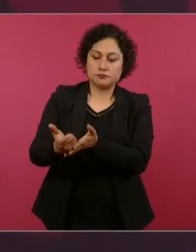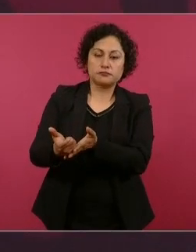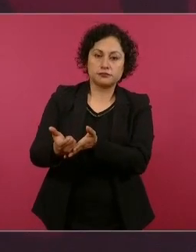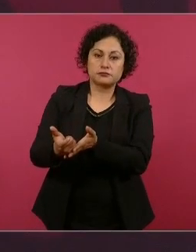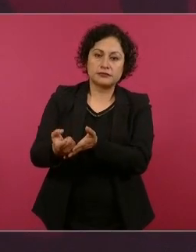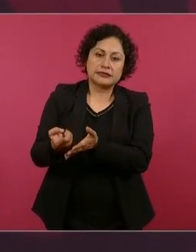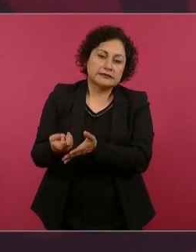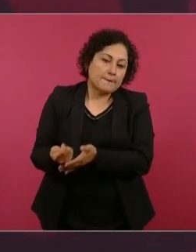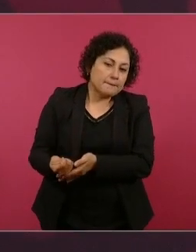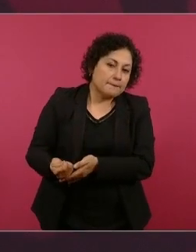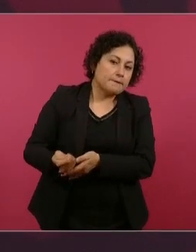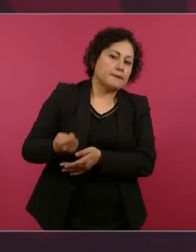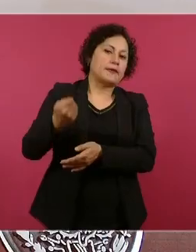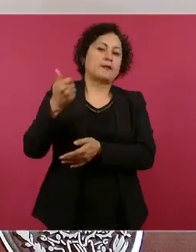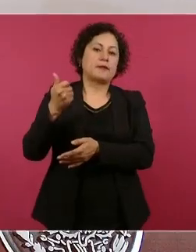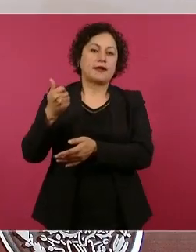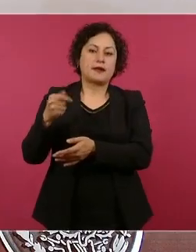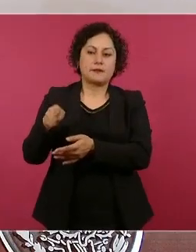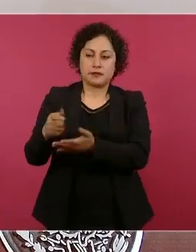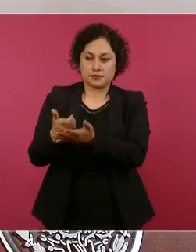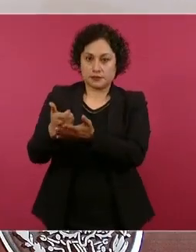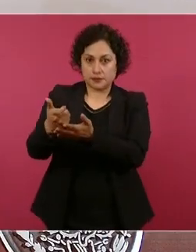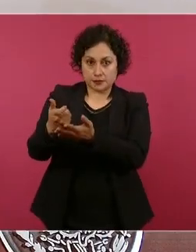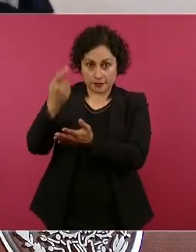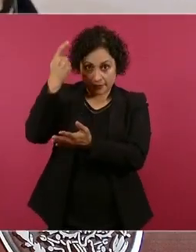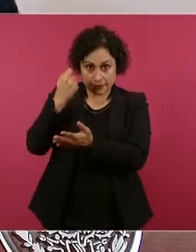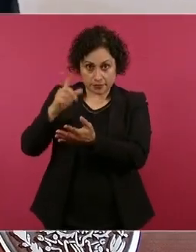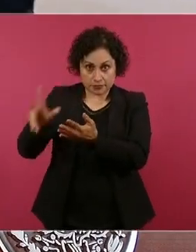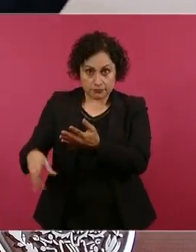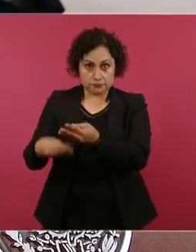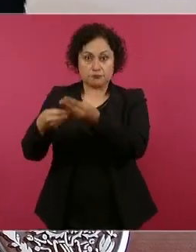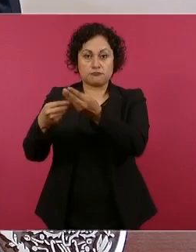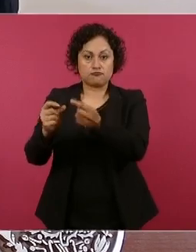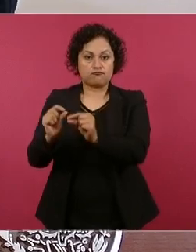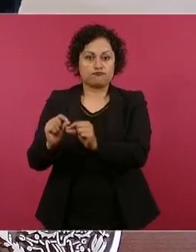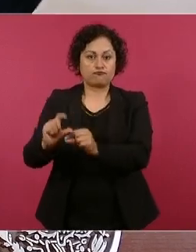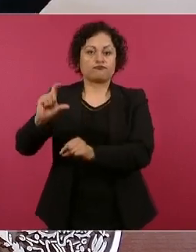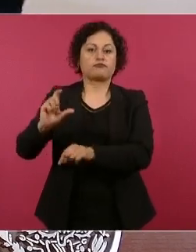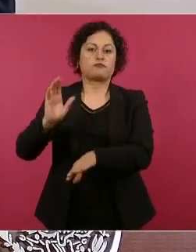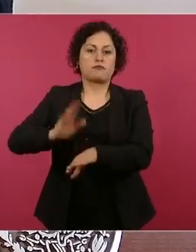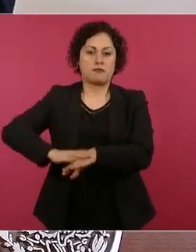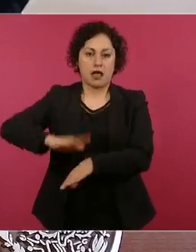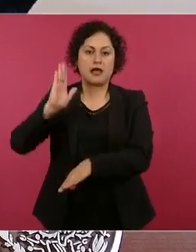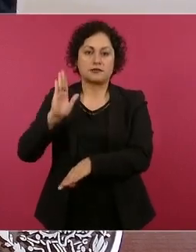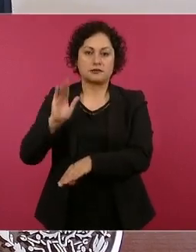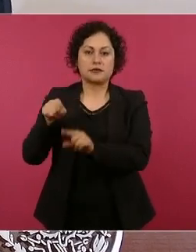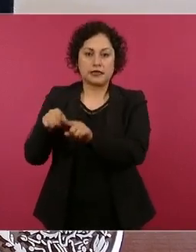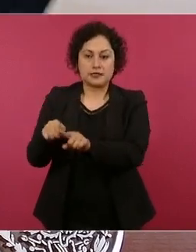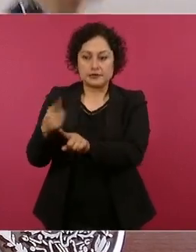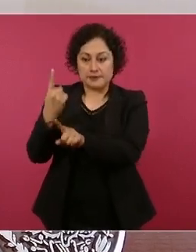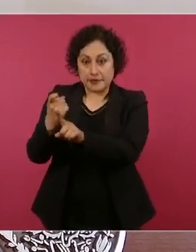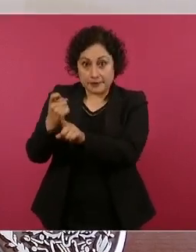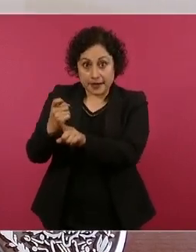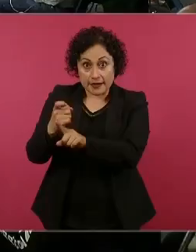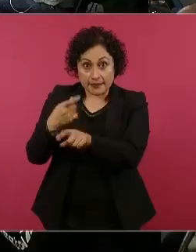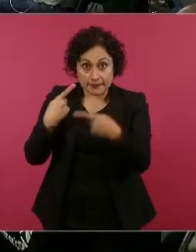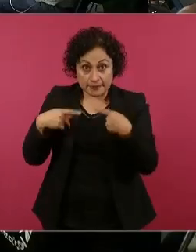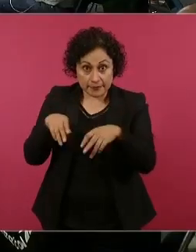compensación al primer trabajador y a partir de ahí ya, hacia adelante.